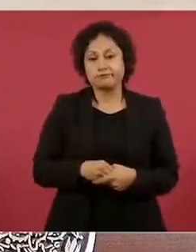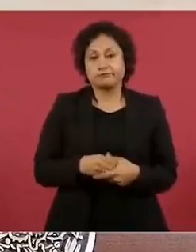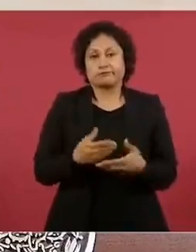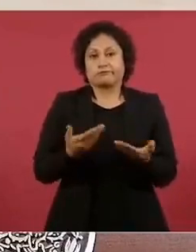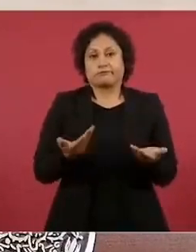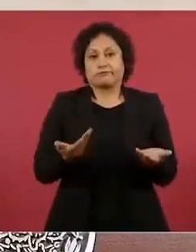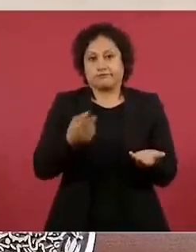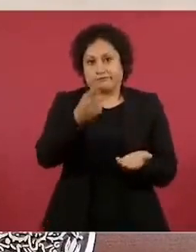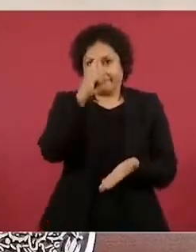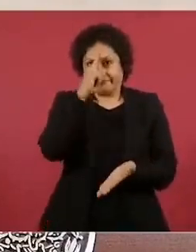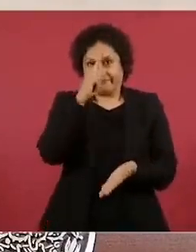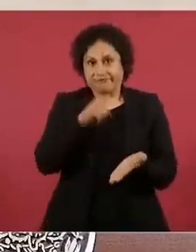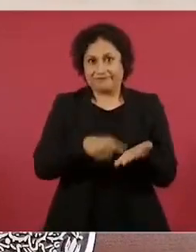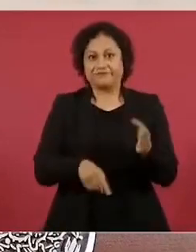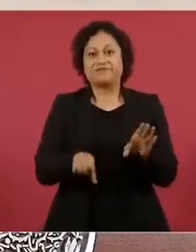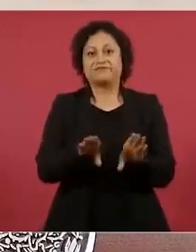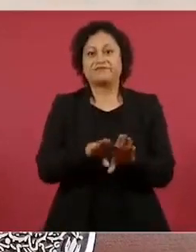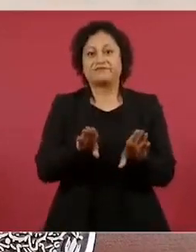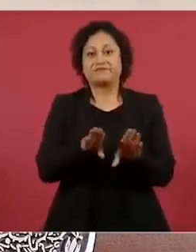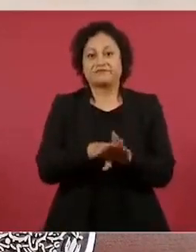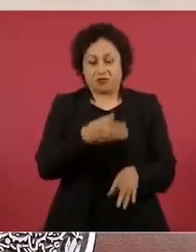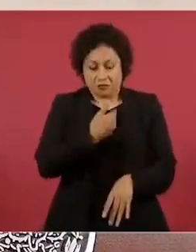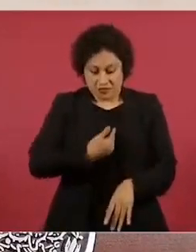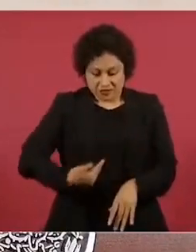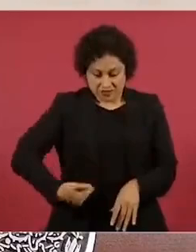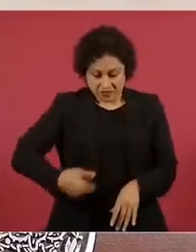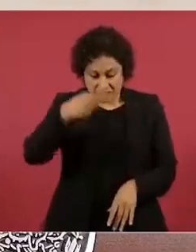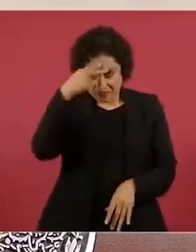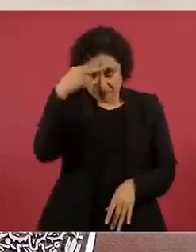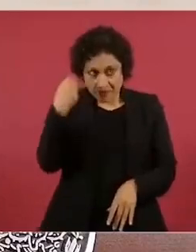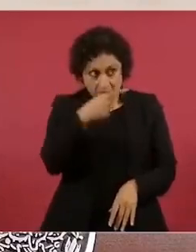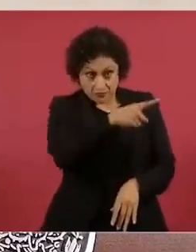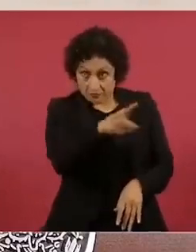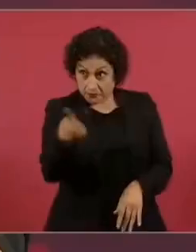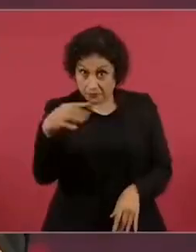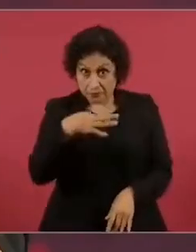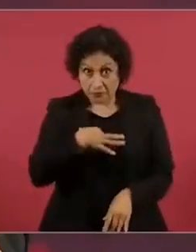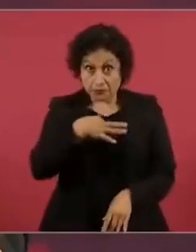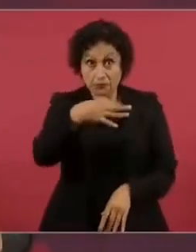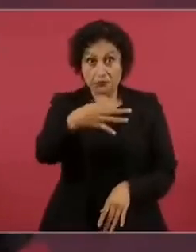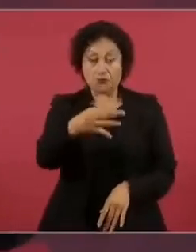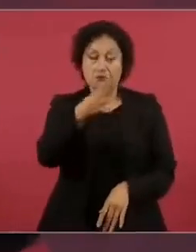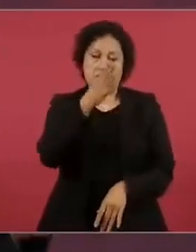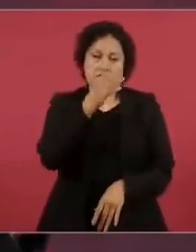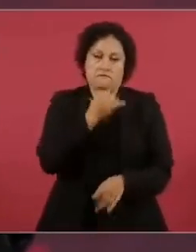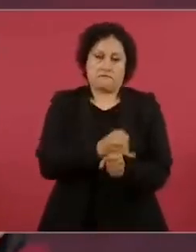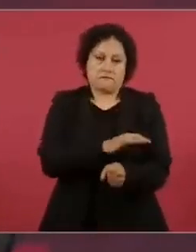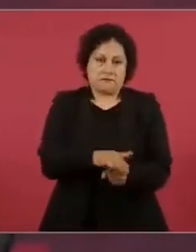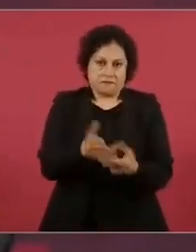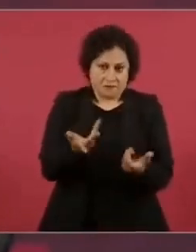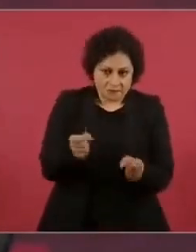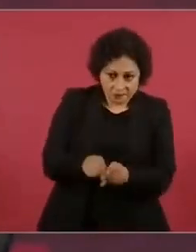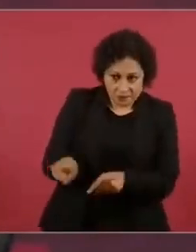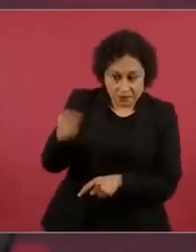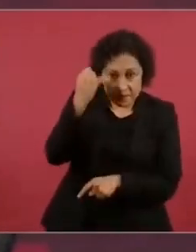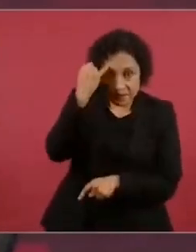al presidente de México, porque se requiere